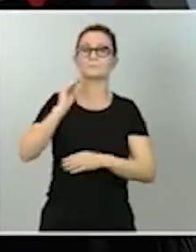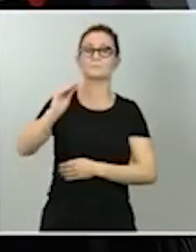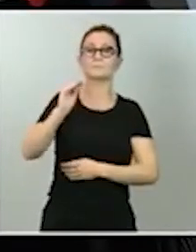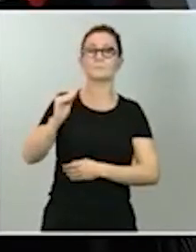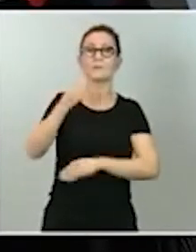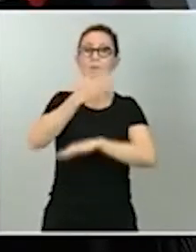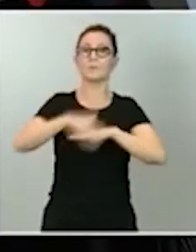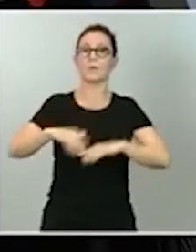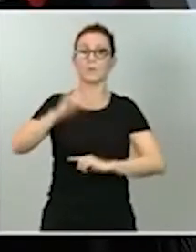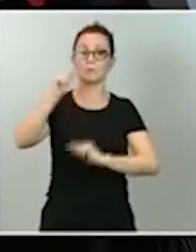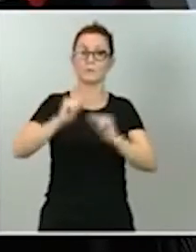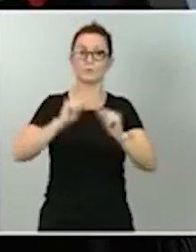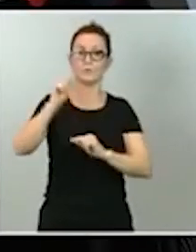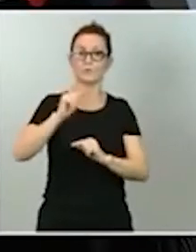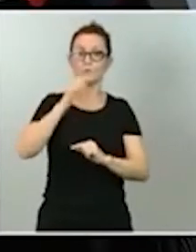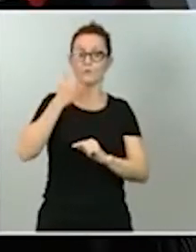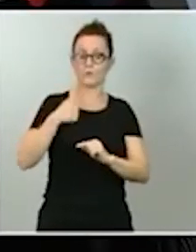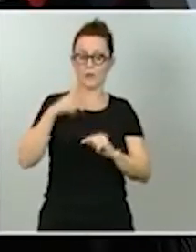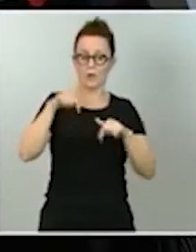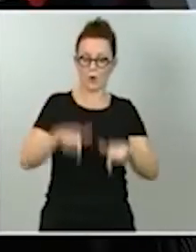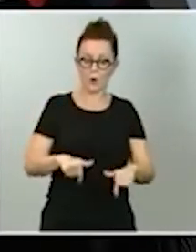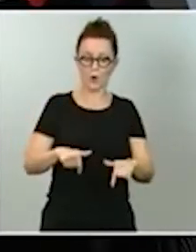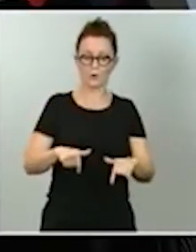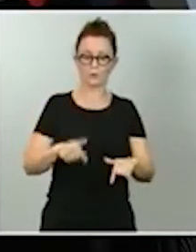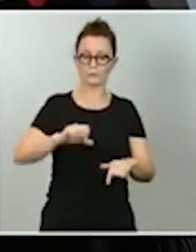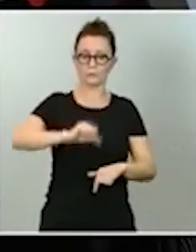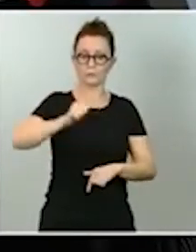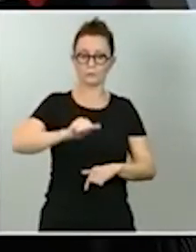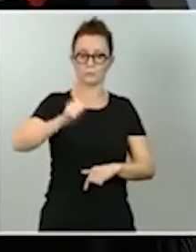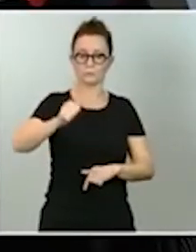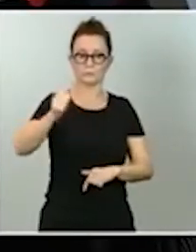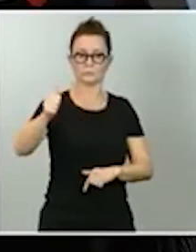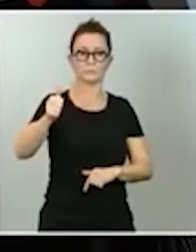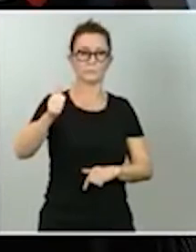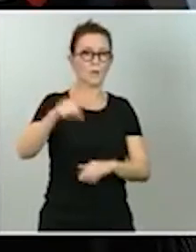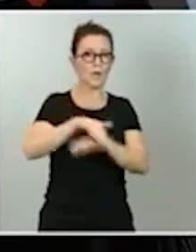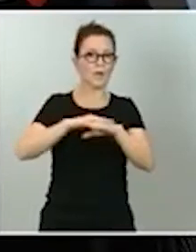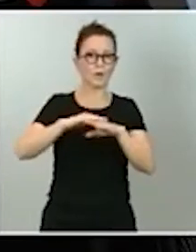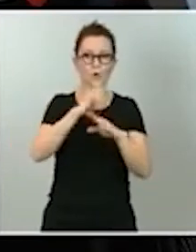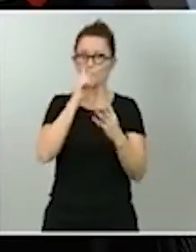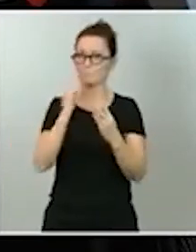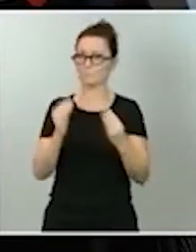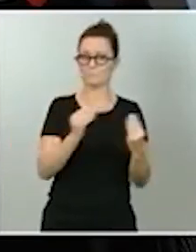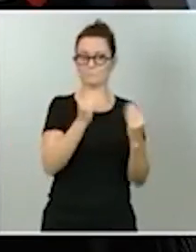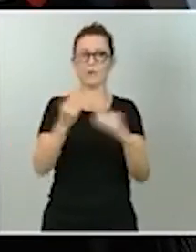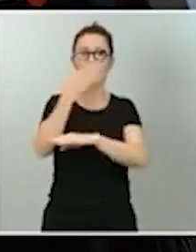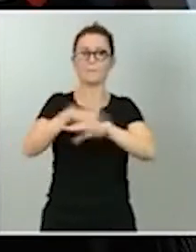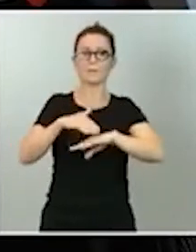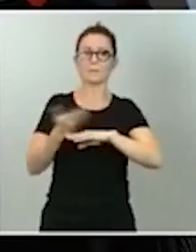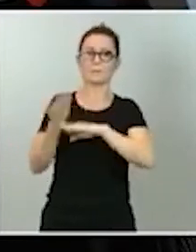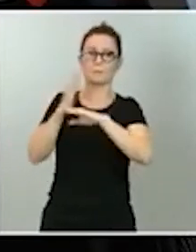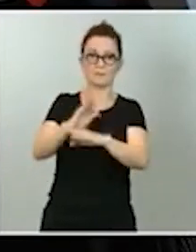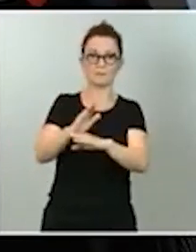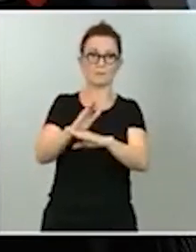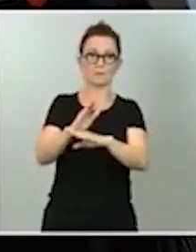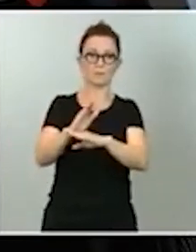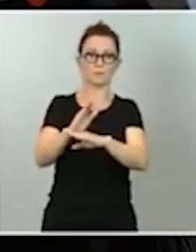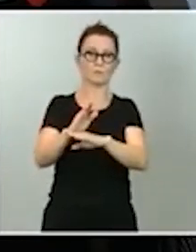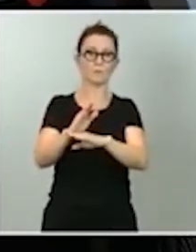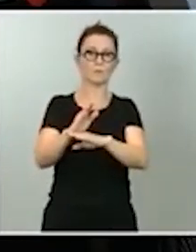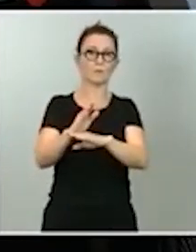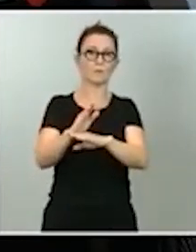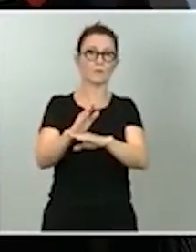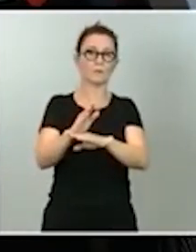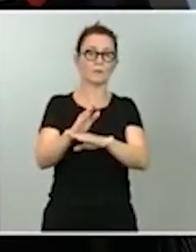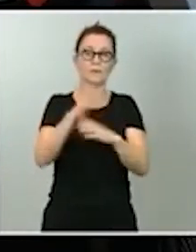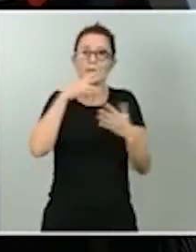una vez que se han dado los pasos de hoy, qué plazos maneja ya el Gobierno para presentarlos, en qué estado están las